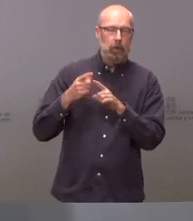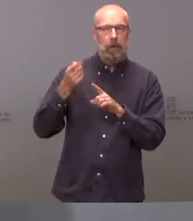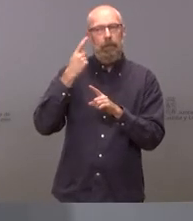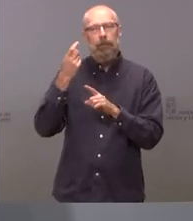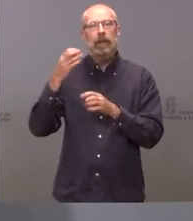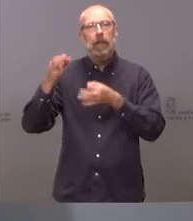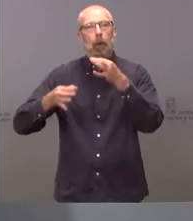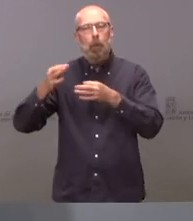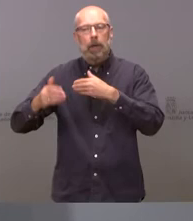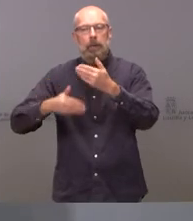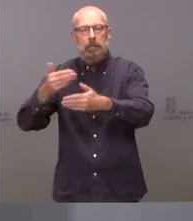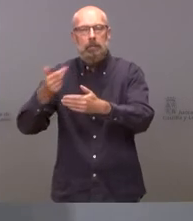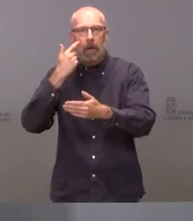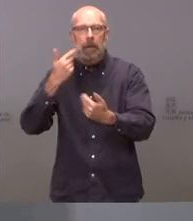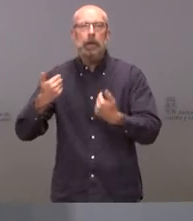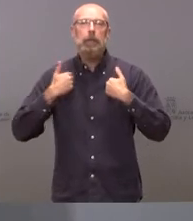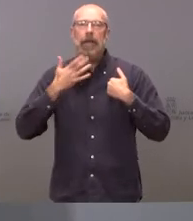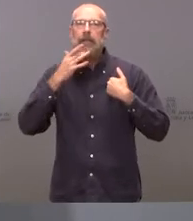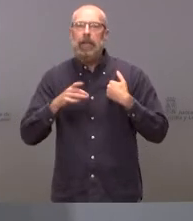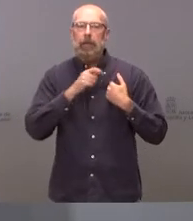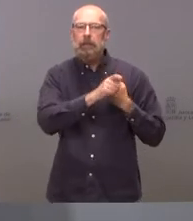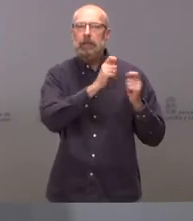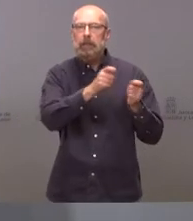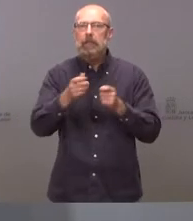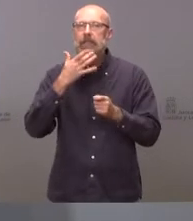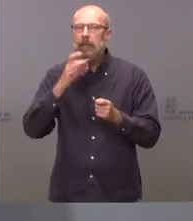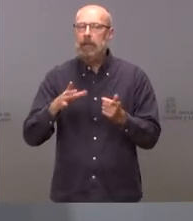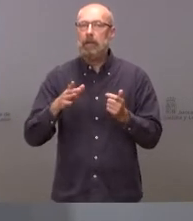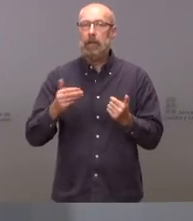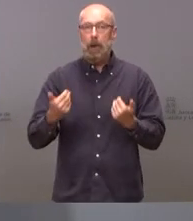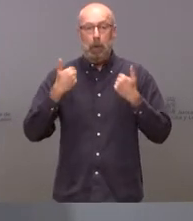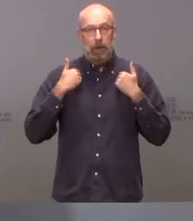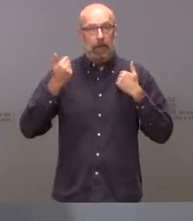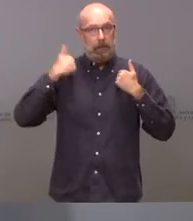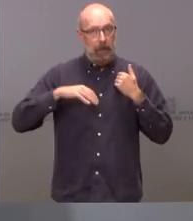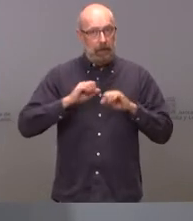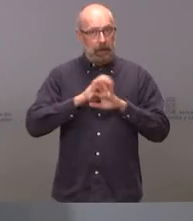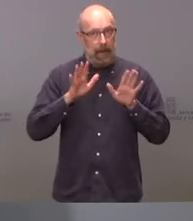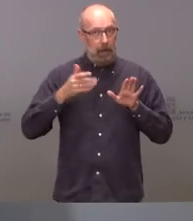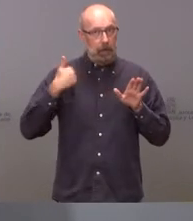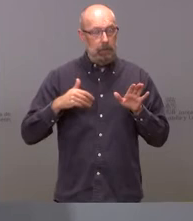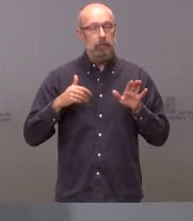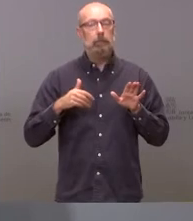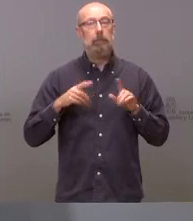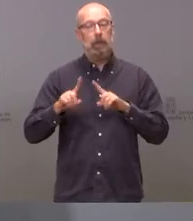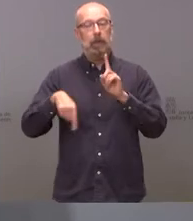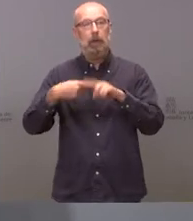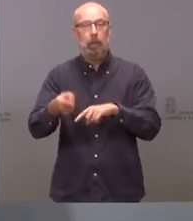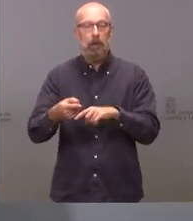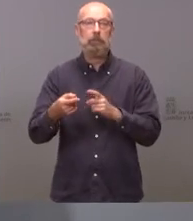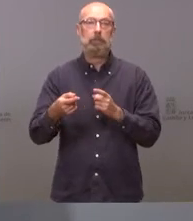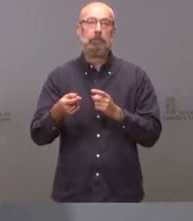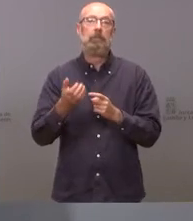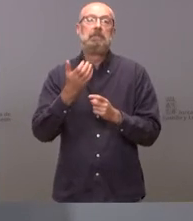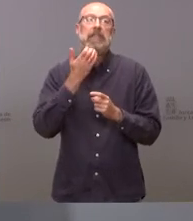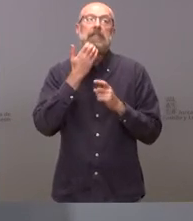una determinación de responsabilidades una vez que haya una determinación de responsabilidades pues ahora como también corresponde si es el